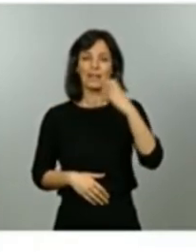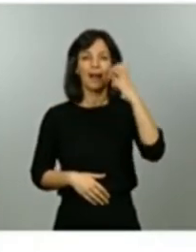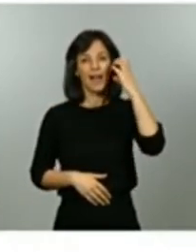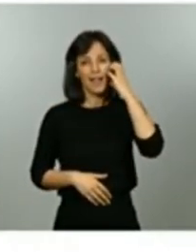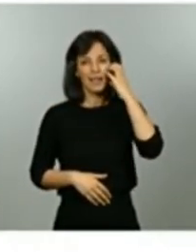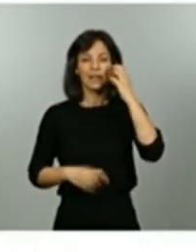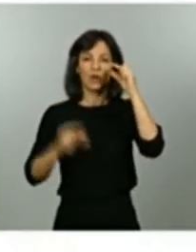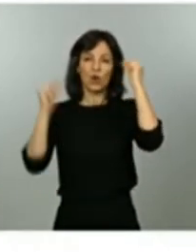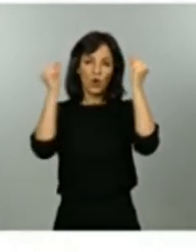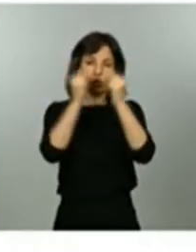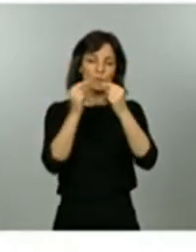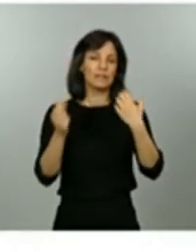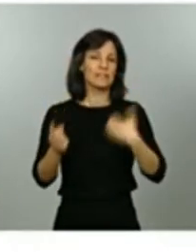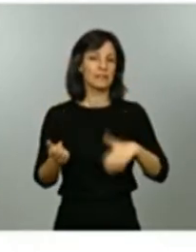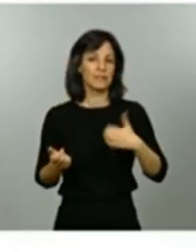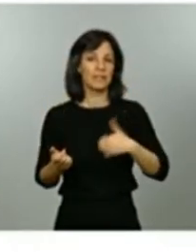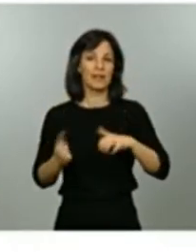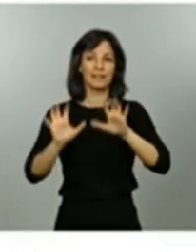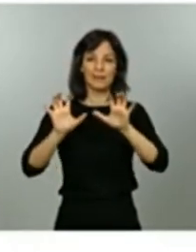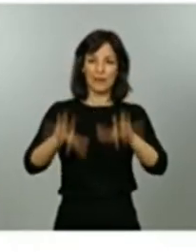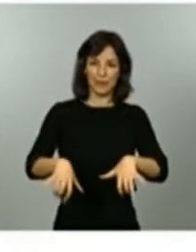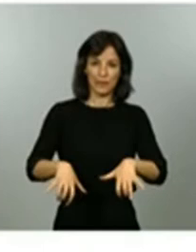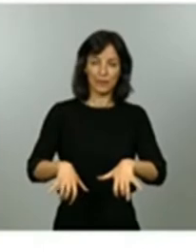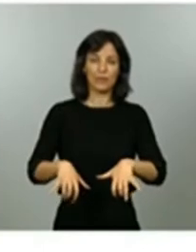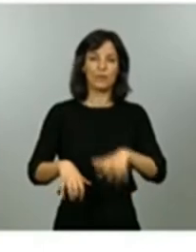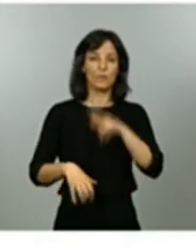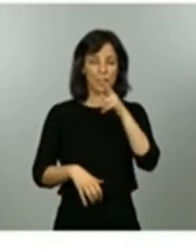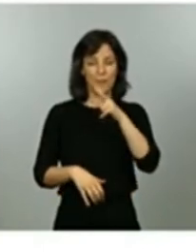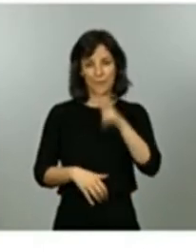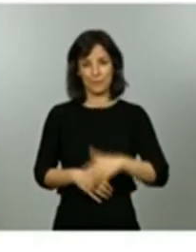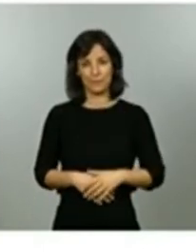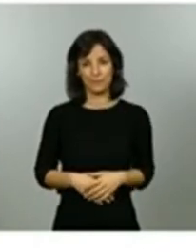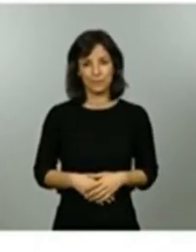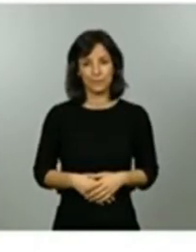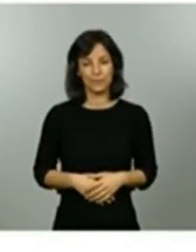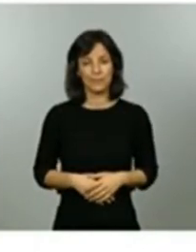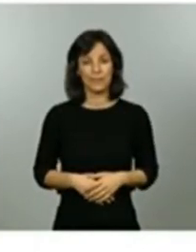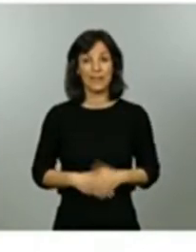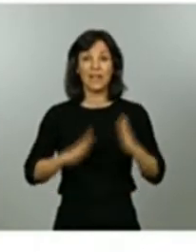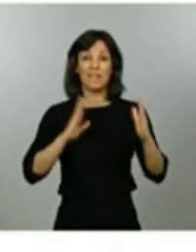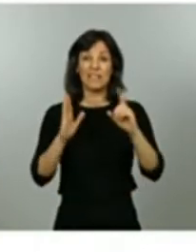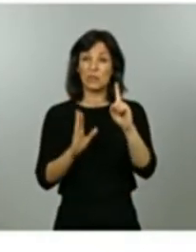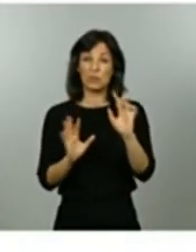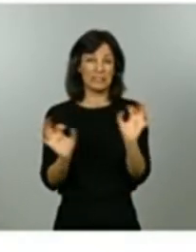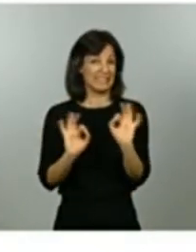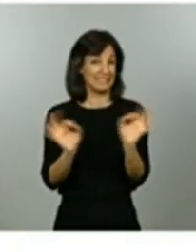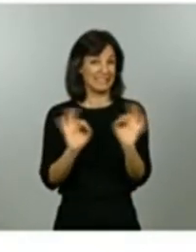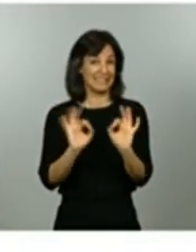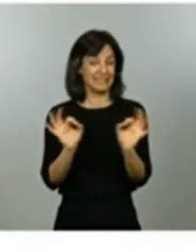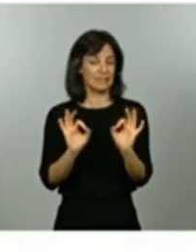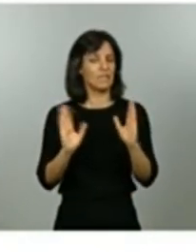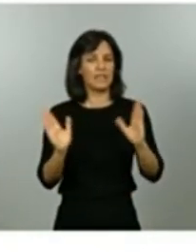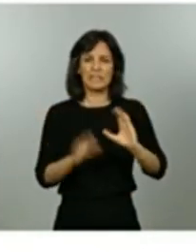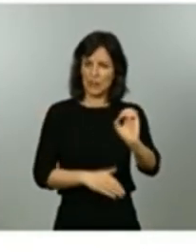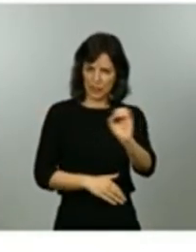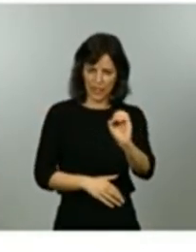Sevilla Cádiz y Huelva no pasan a la fase 1 se quedan por lo tanto en fase 0